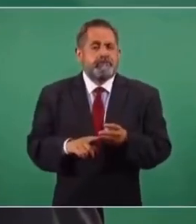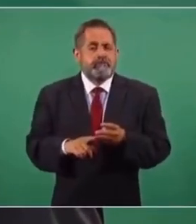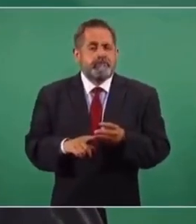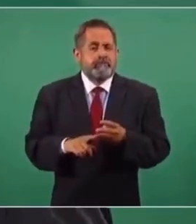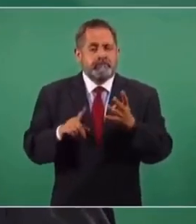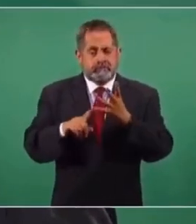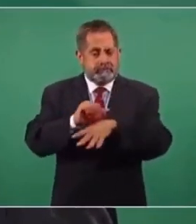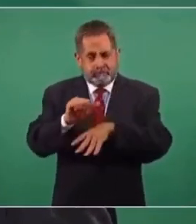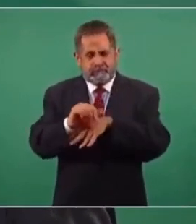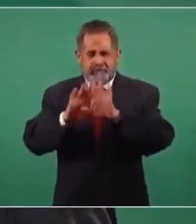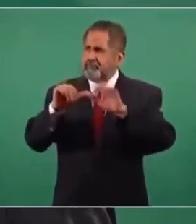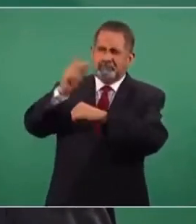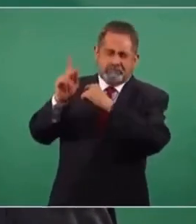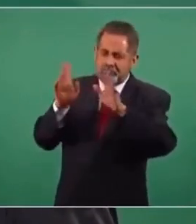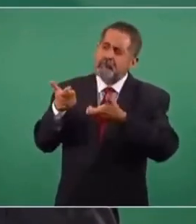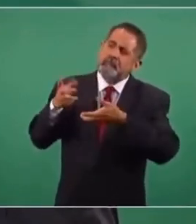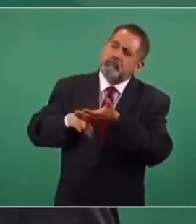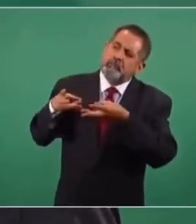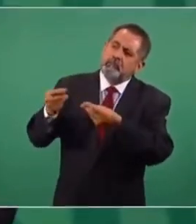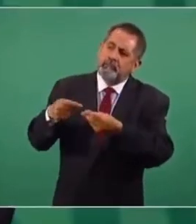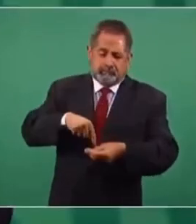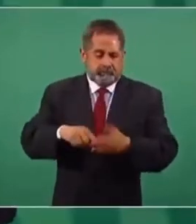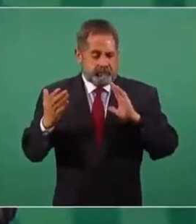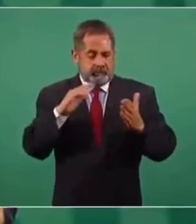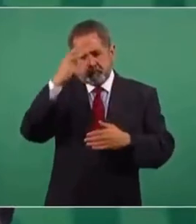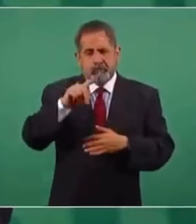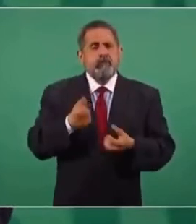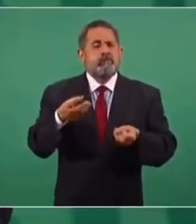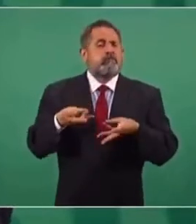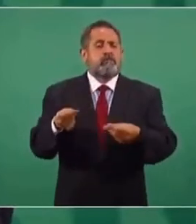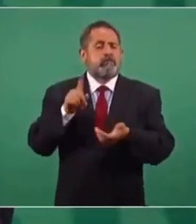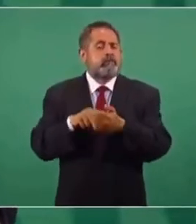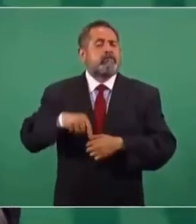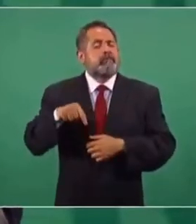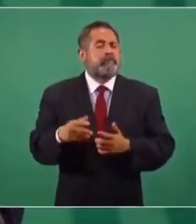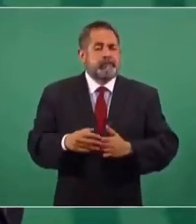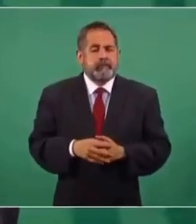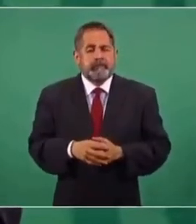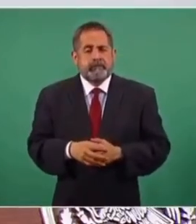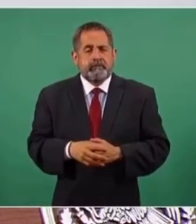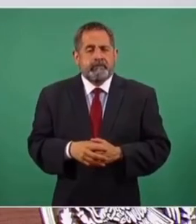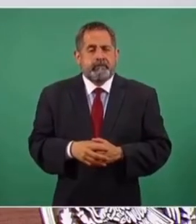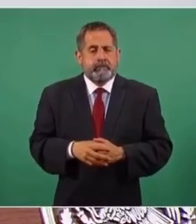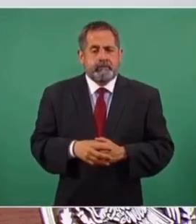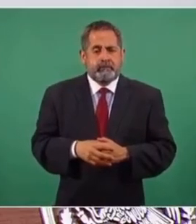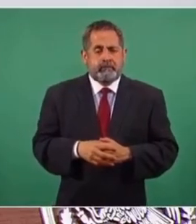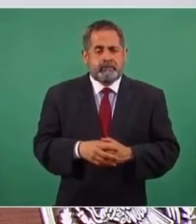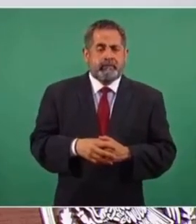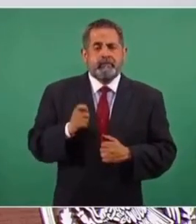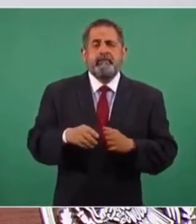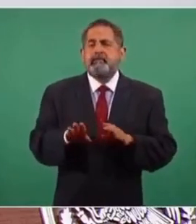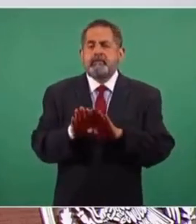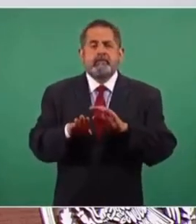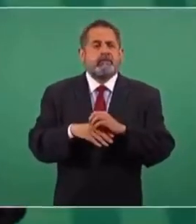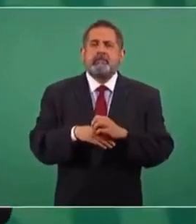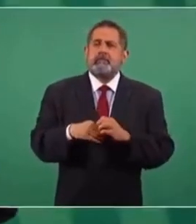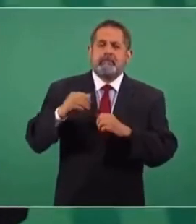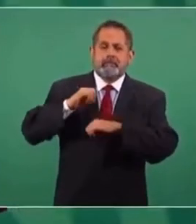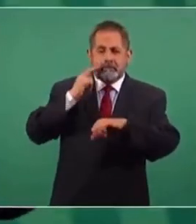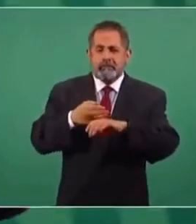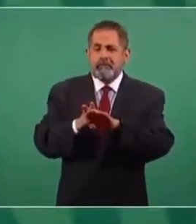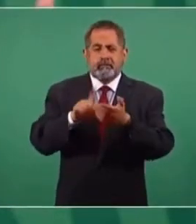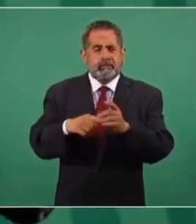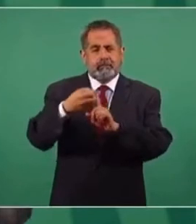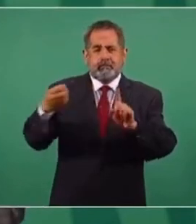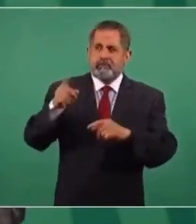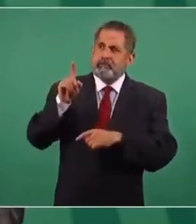en Argentina, en cualquier otro país? Y también, a ver, ¿cuánto cuesta el organismo encargado de